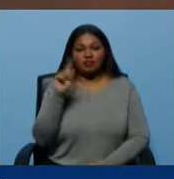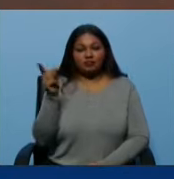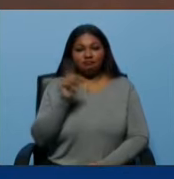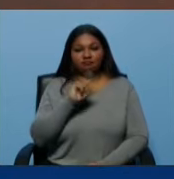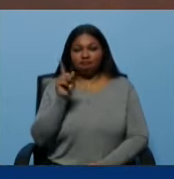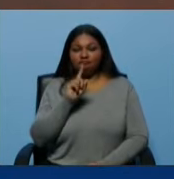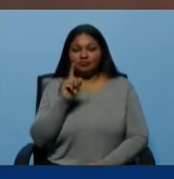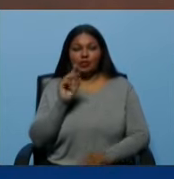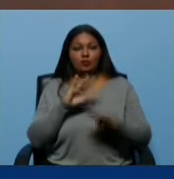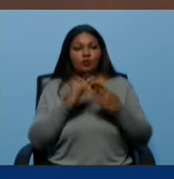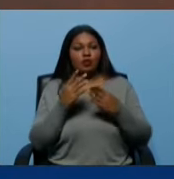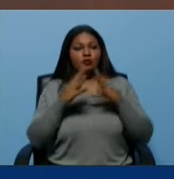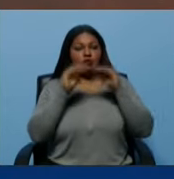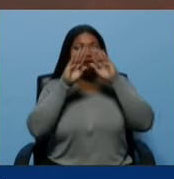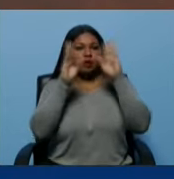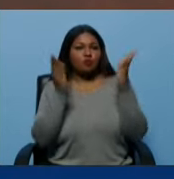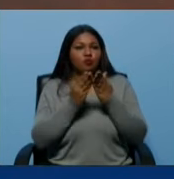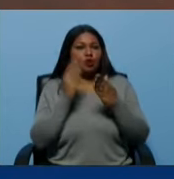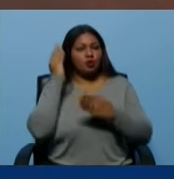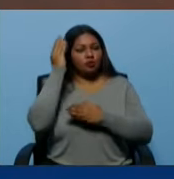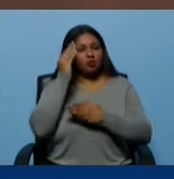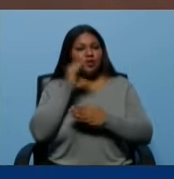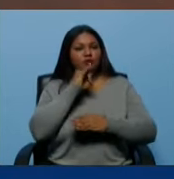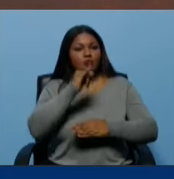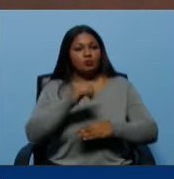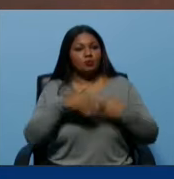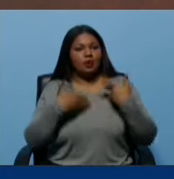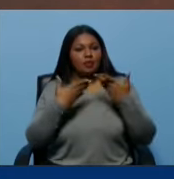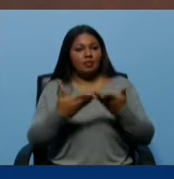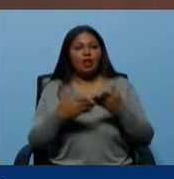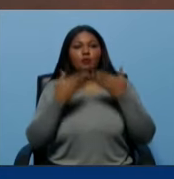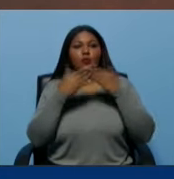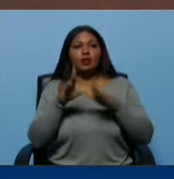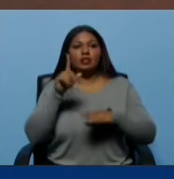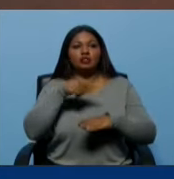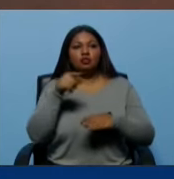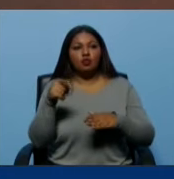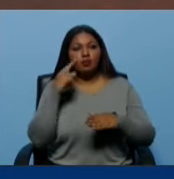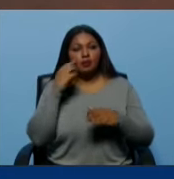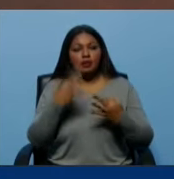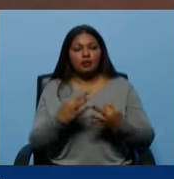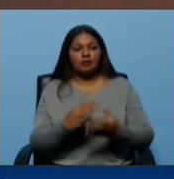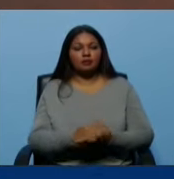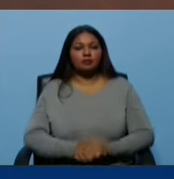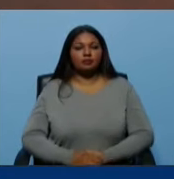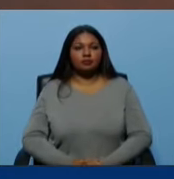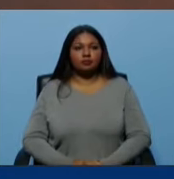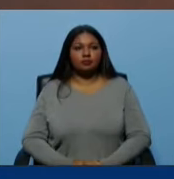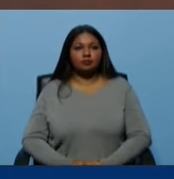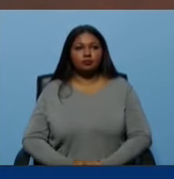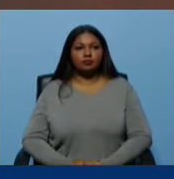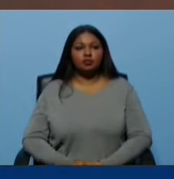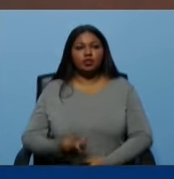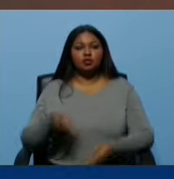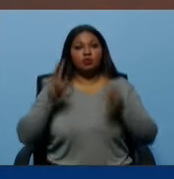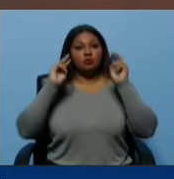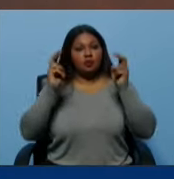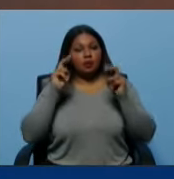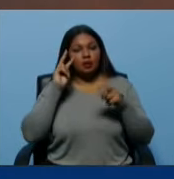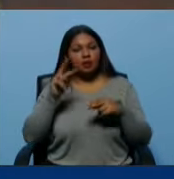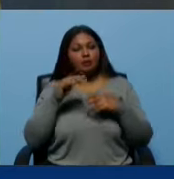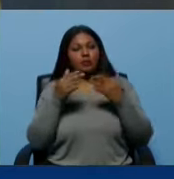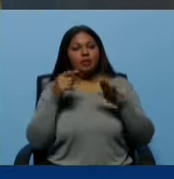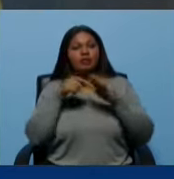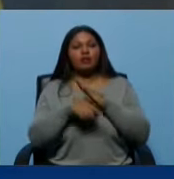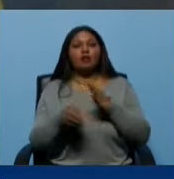quizás la conciencia o la información para saber lo que se publica y realmente si es cierto o no. Eso es un tema, ¿no? Y ahí es donde